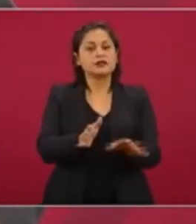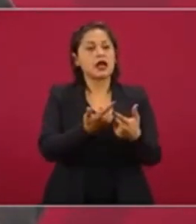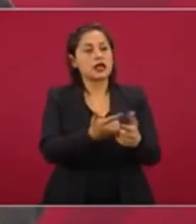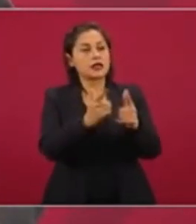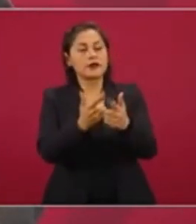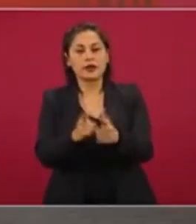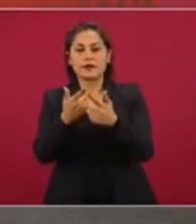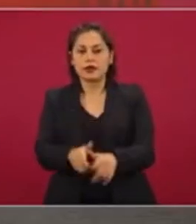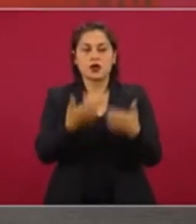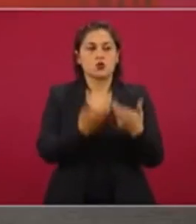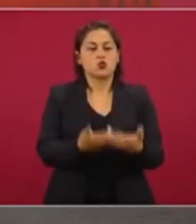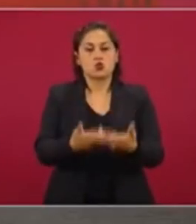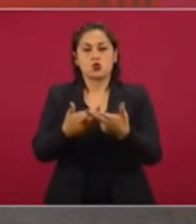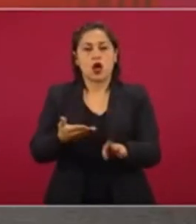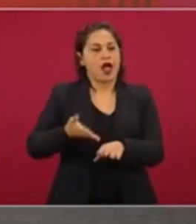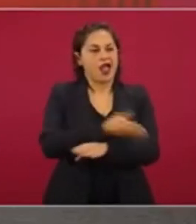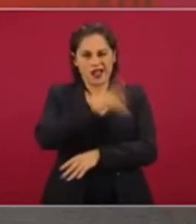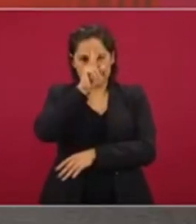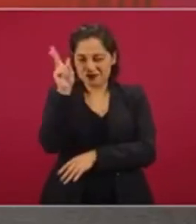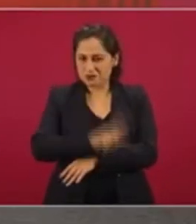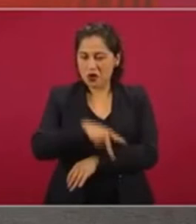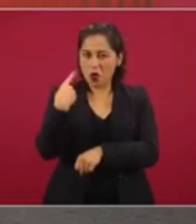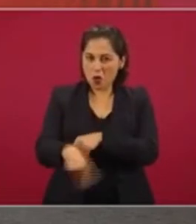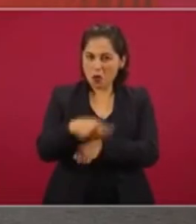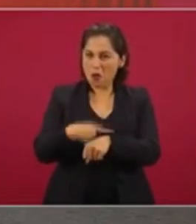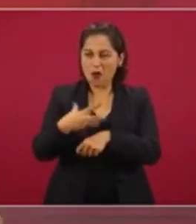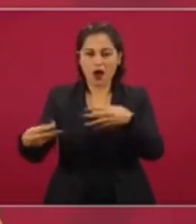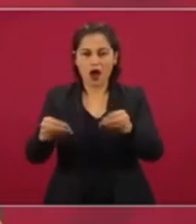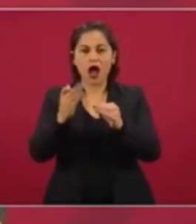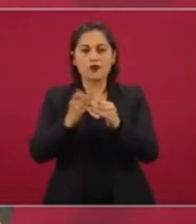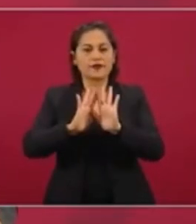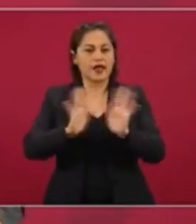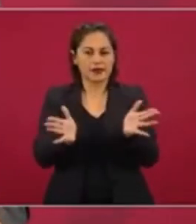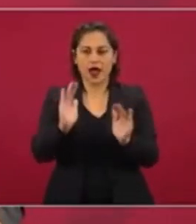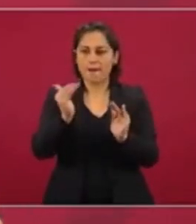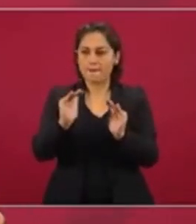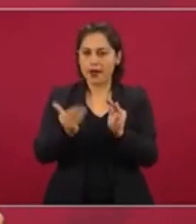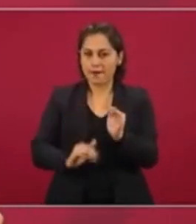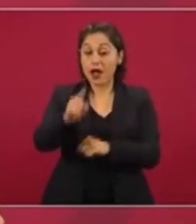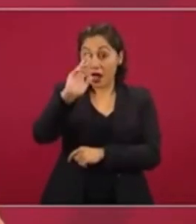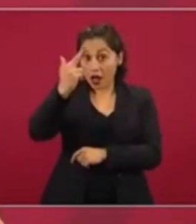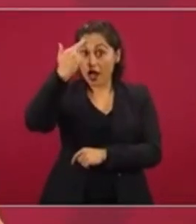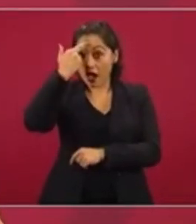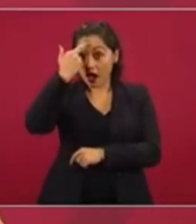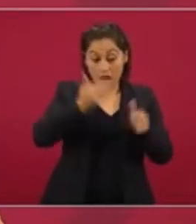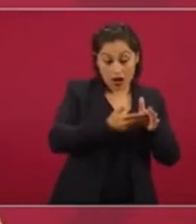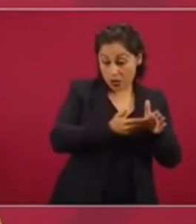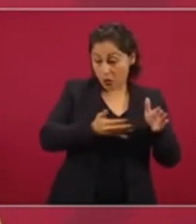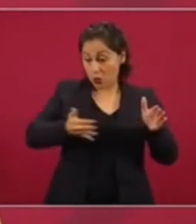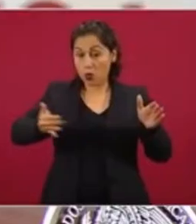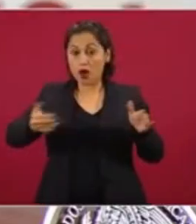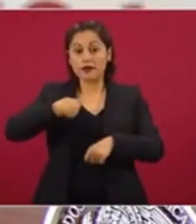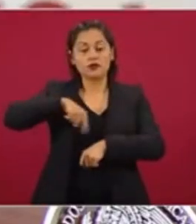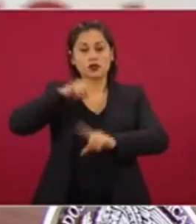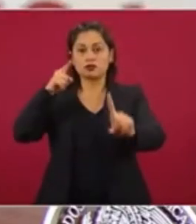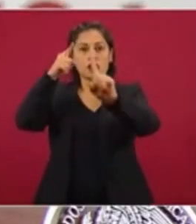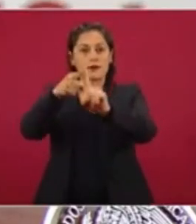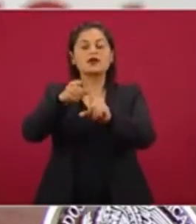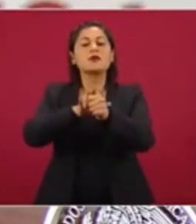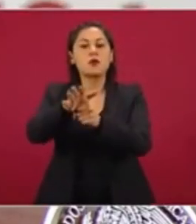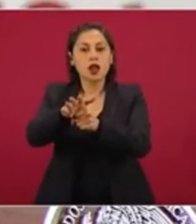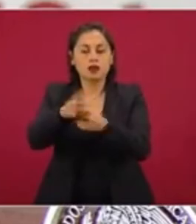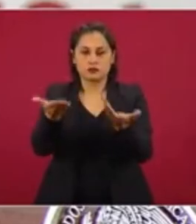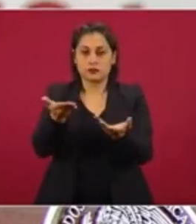lo crítico, acuérdense de que toda la estrategia nuestra, y nos ayudó mucho la gente, fue